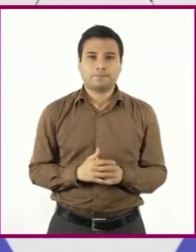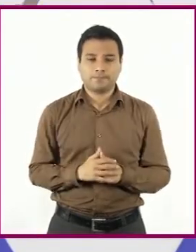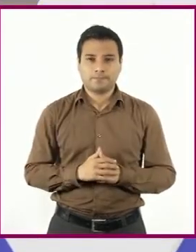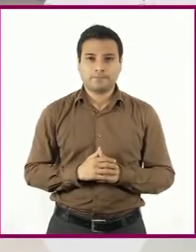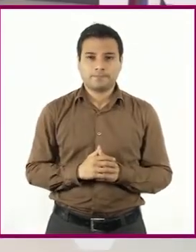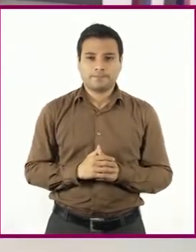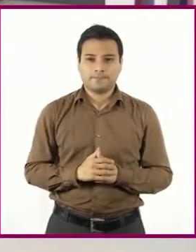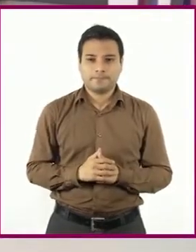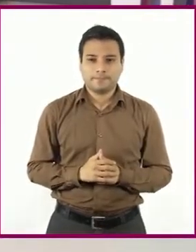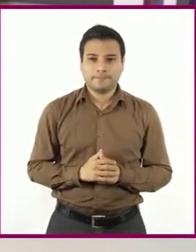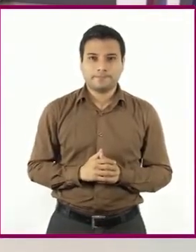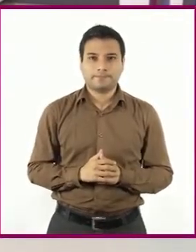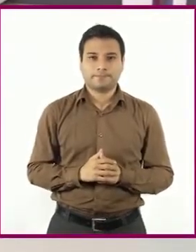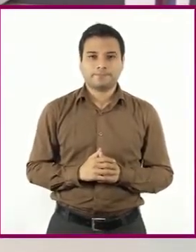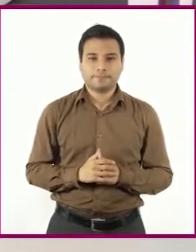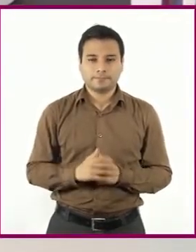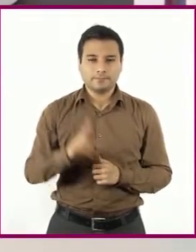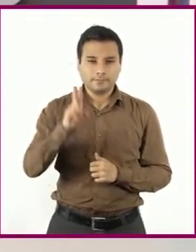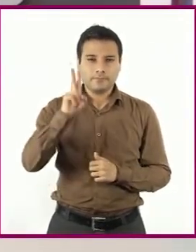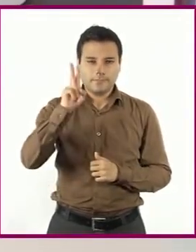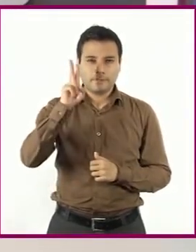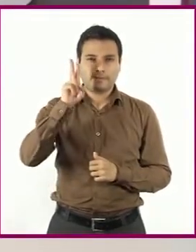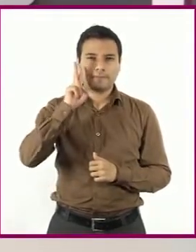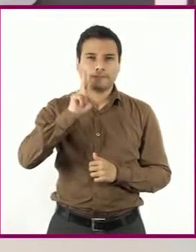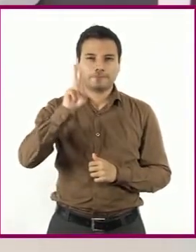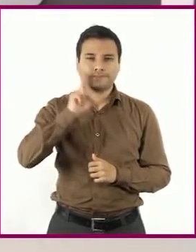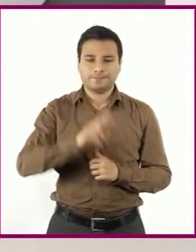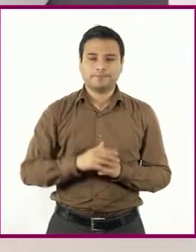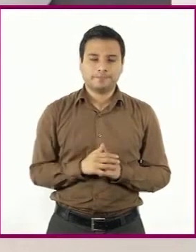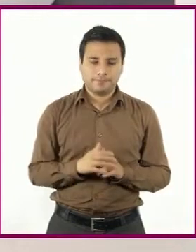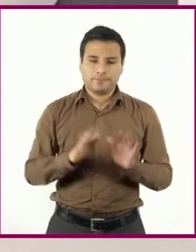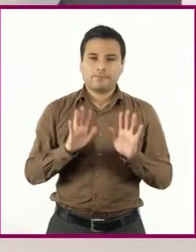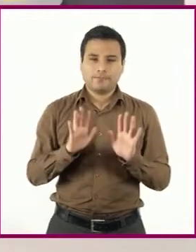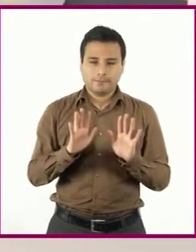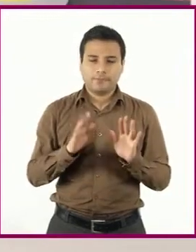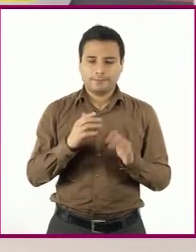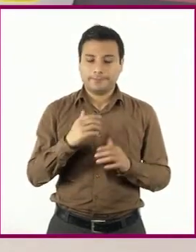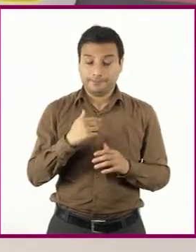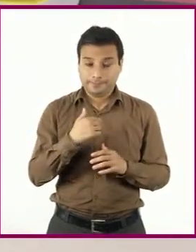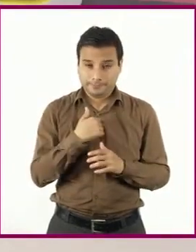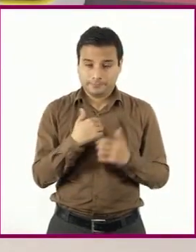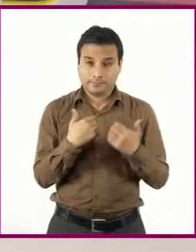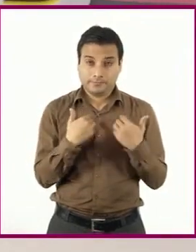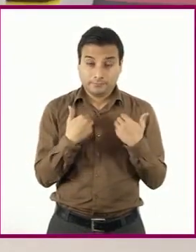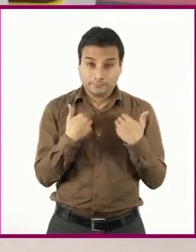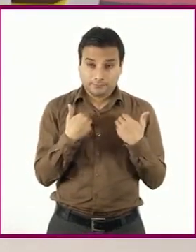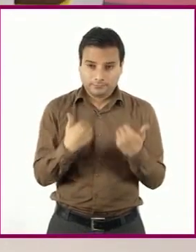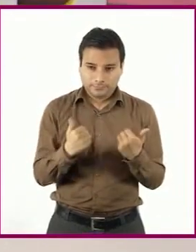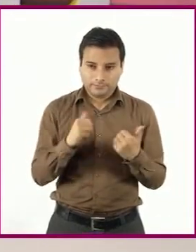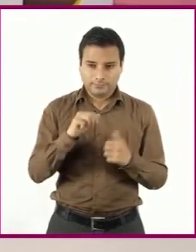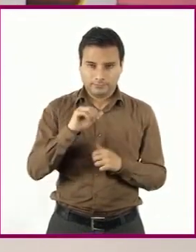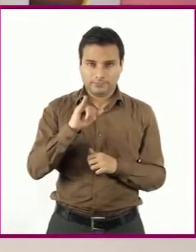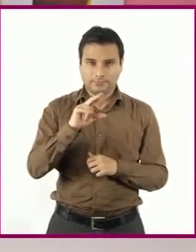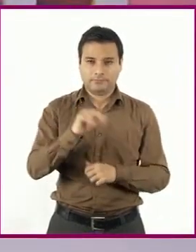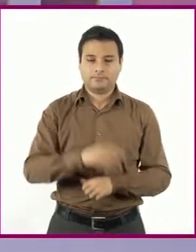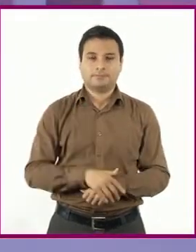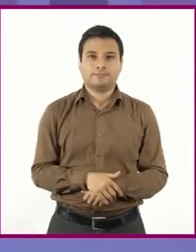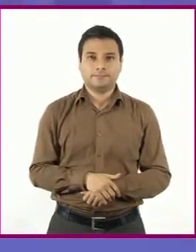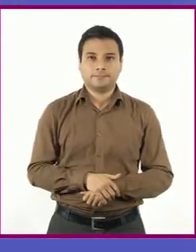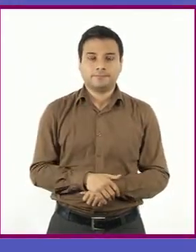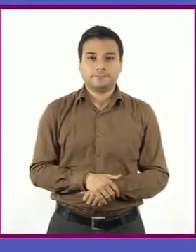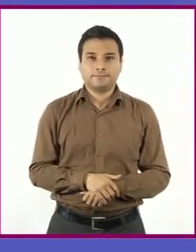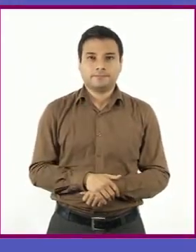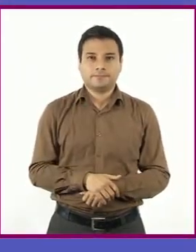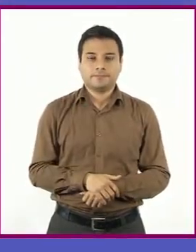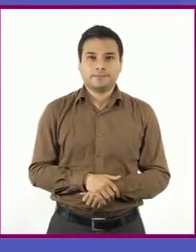A ver, entonces déjeme ver si me quedaron claras las características de la autobiografía, profesora. Lo que